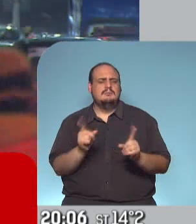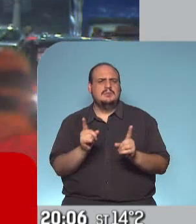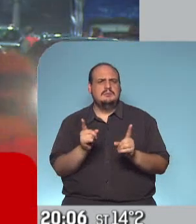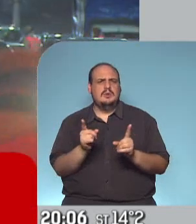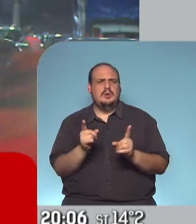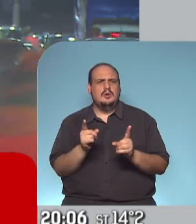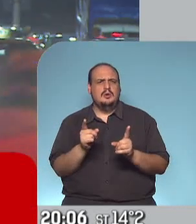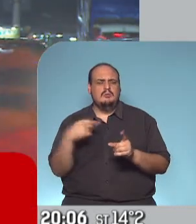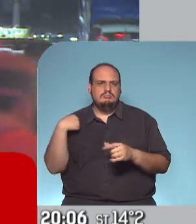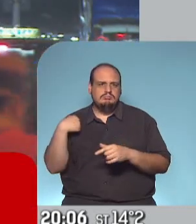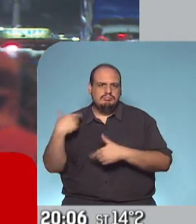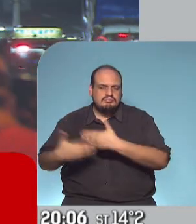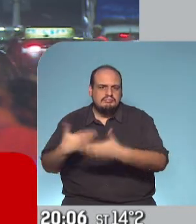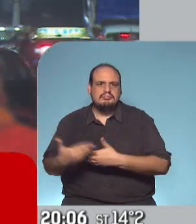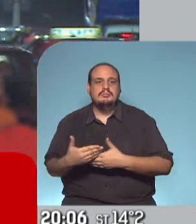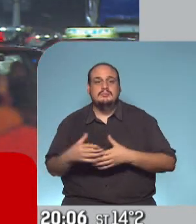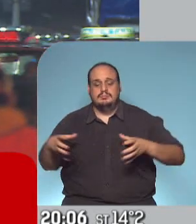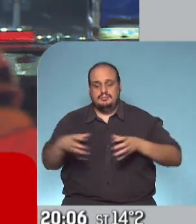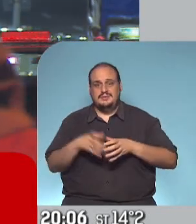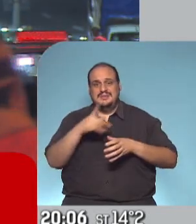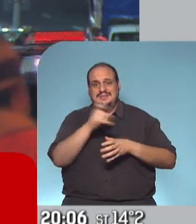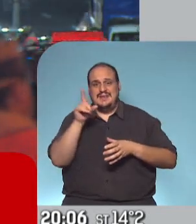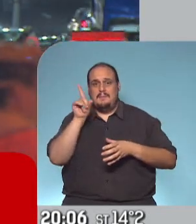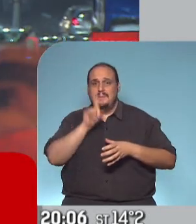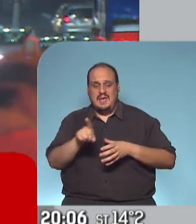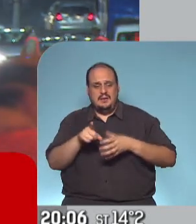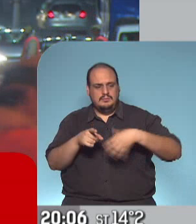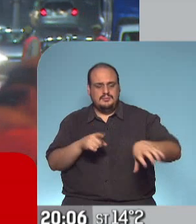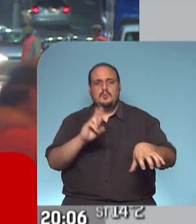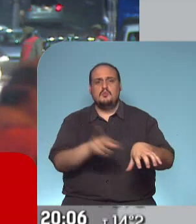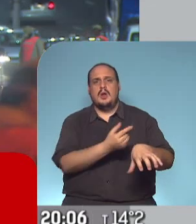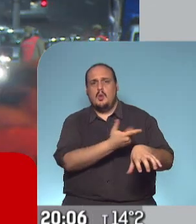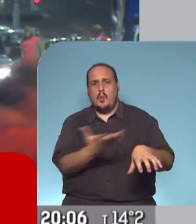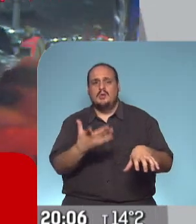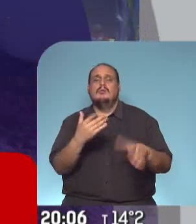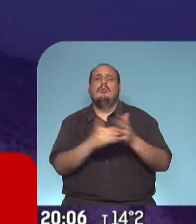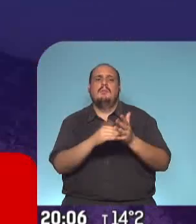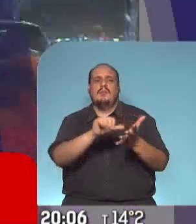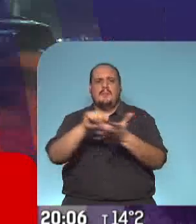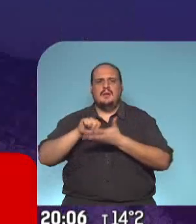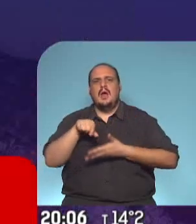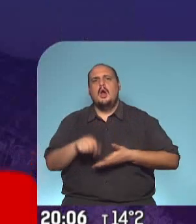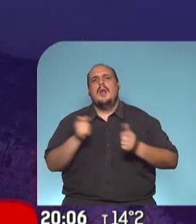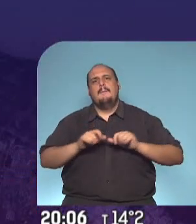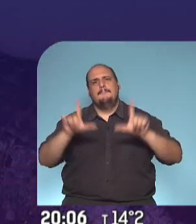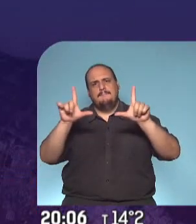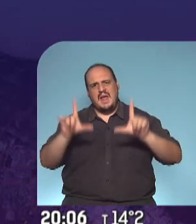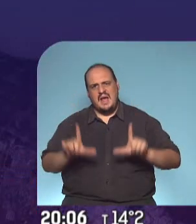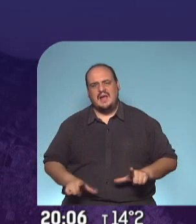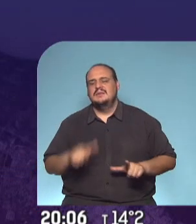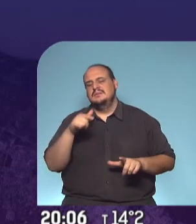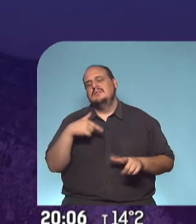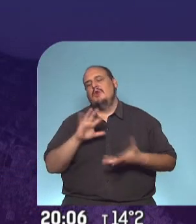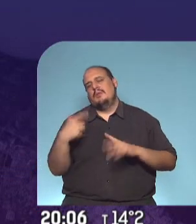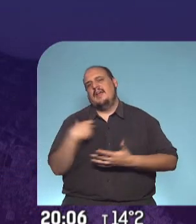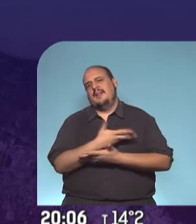o aquella proporción de muertes cada 100.000 habitantes en América Latina en general. Vamos con algunas placas. Primero para ir al trazo grueso, después vamos a ir al talle fino.